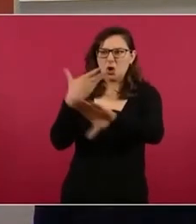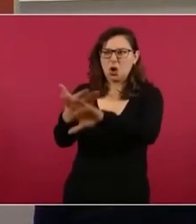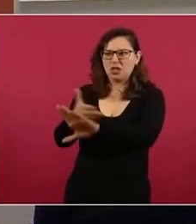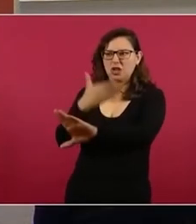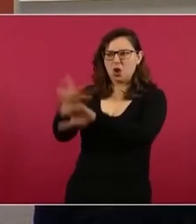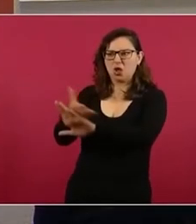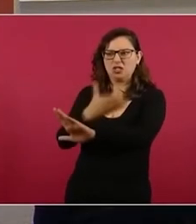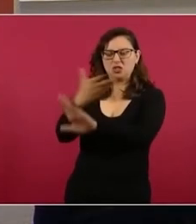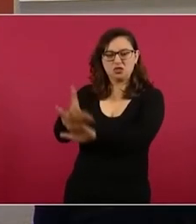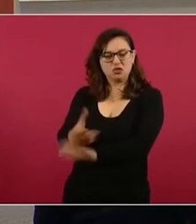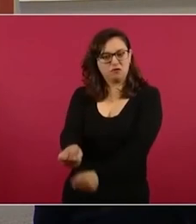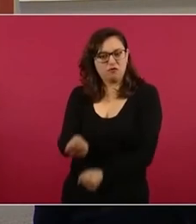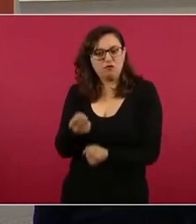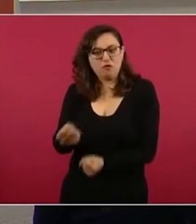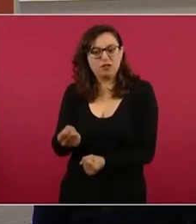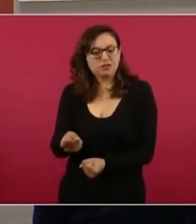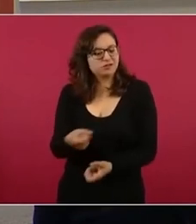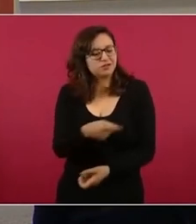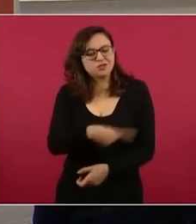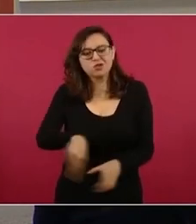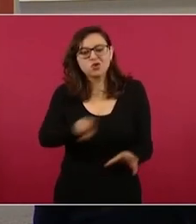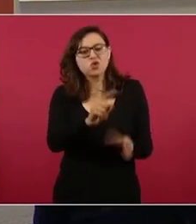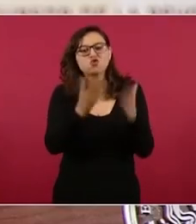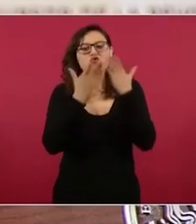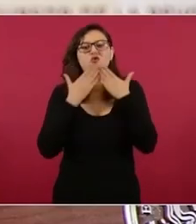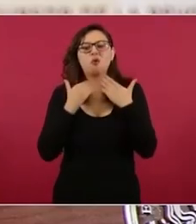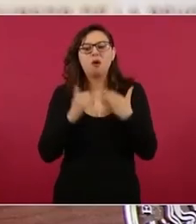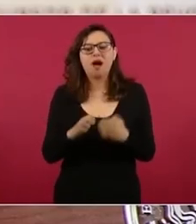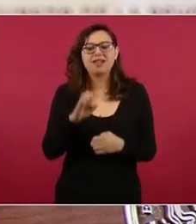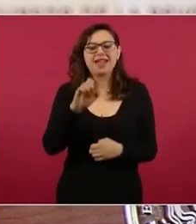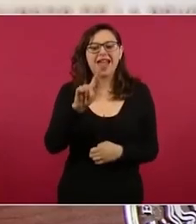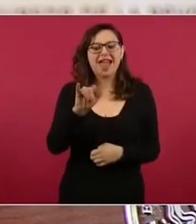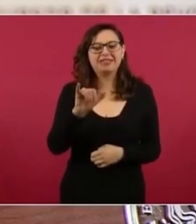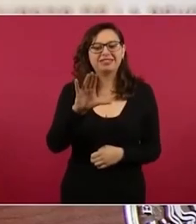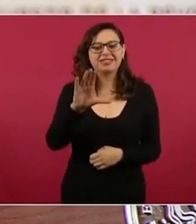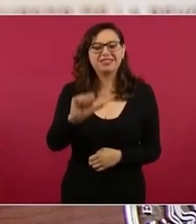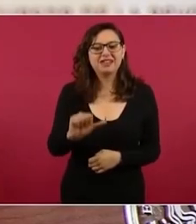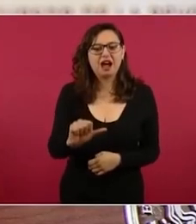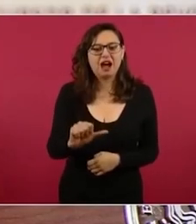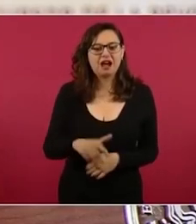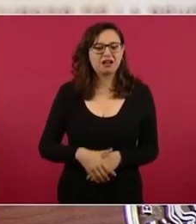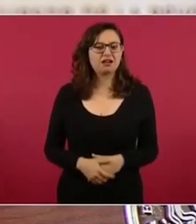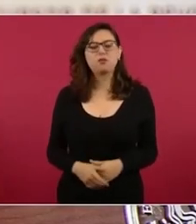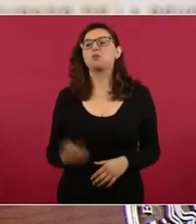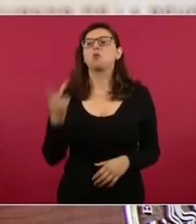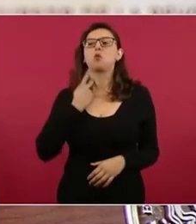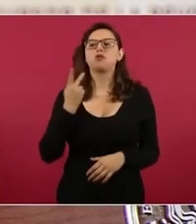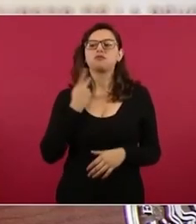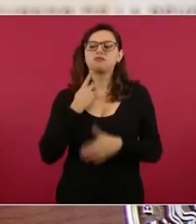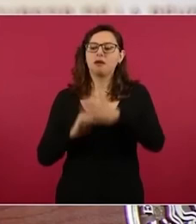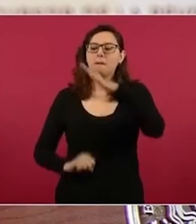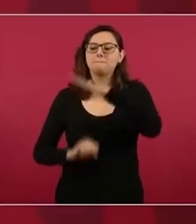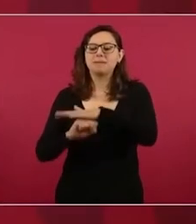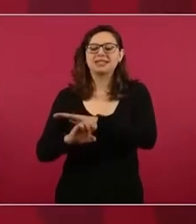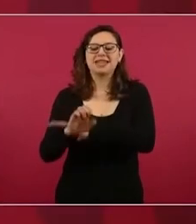ética olvidando que la política es un imperativo ético